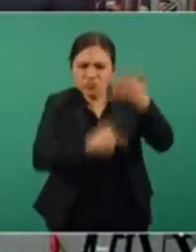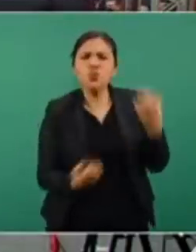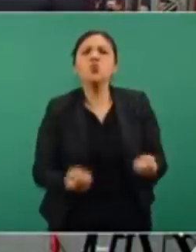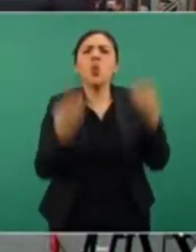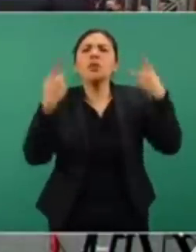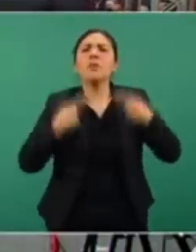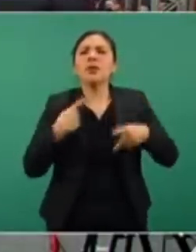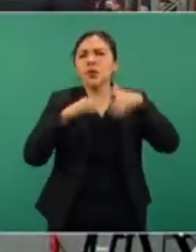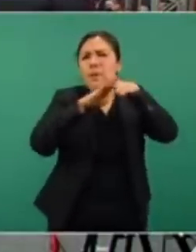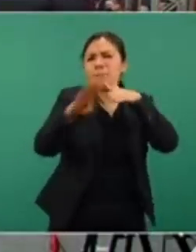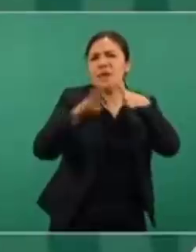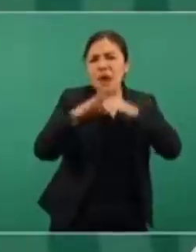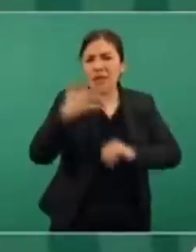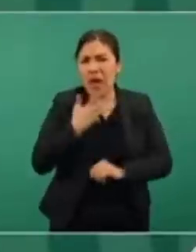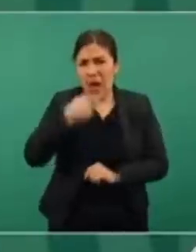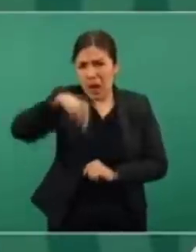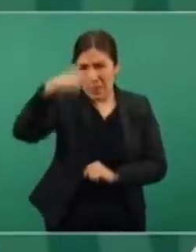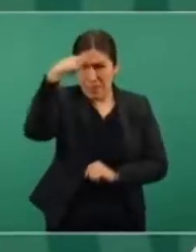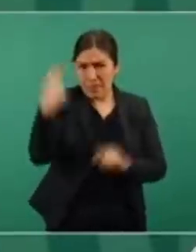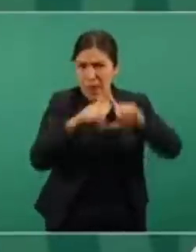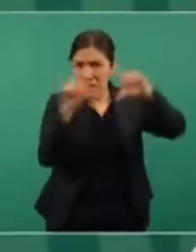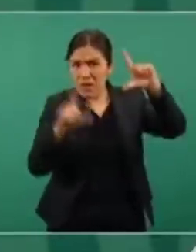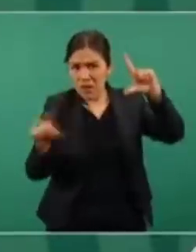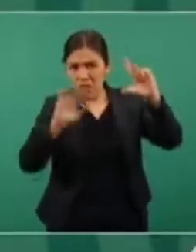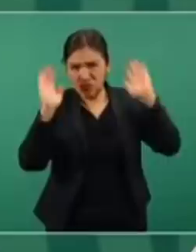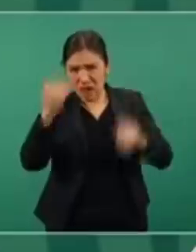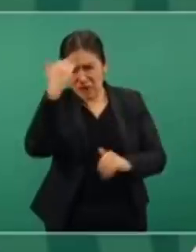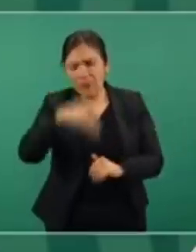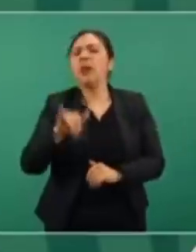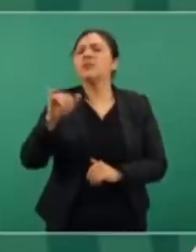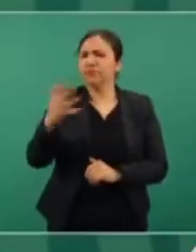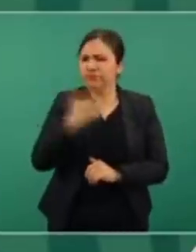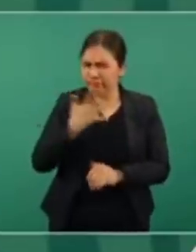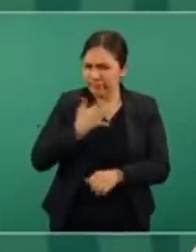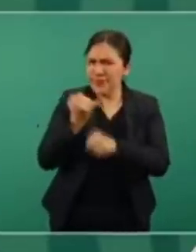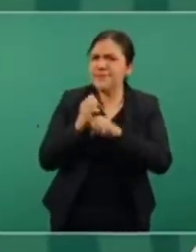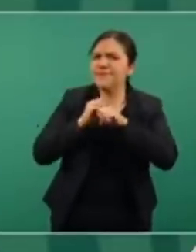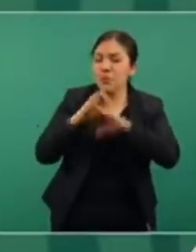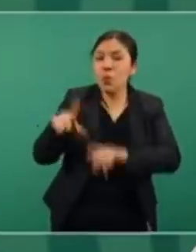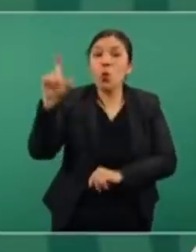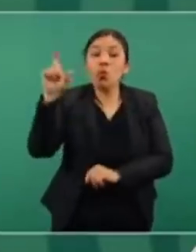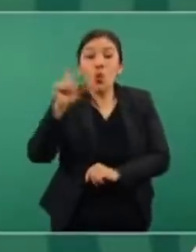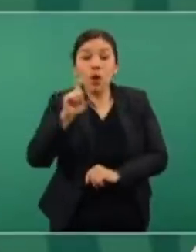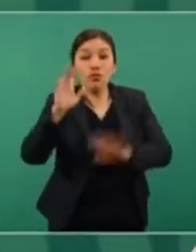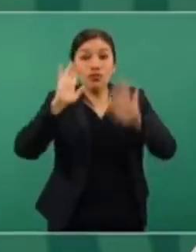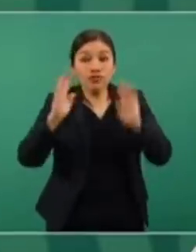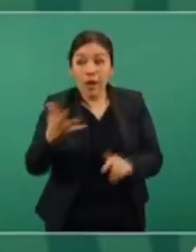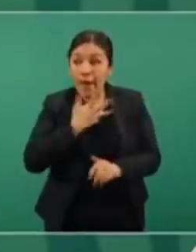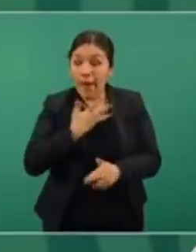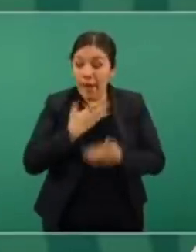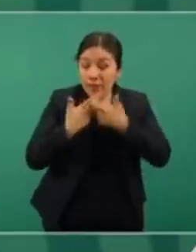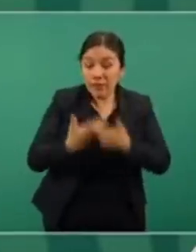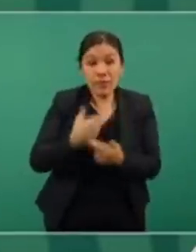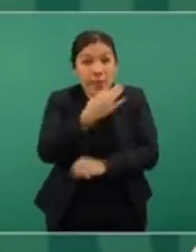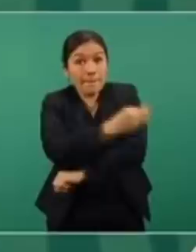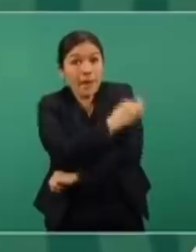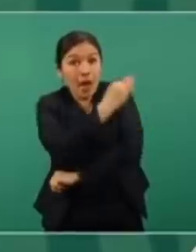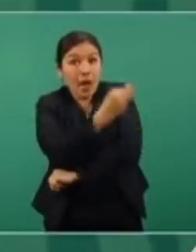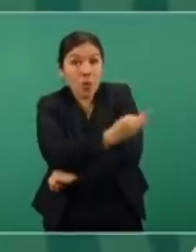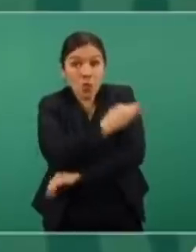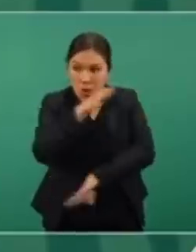pudieran estar bien sí sí se tiene este información y cuando tengamos las vacunas este